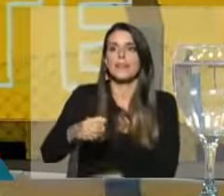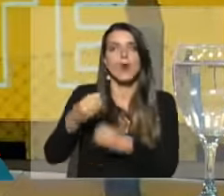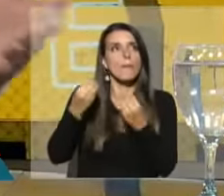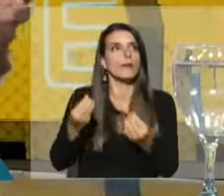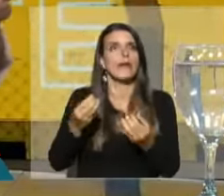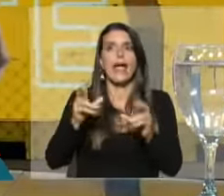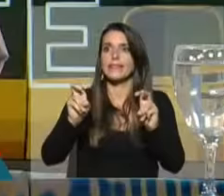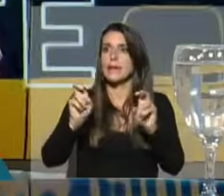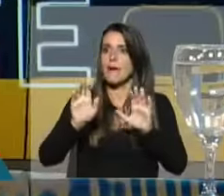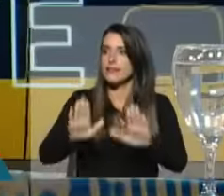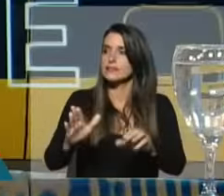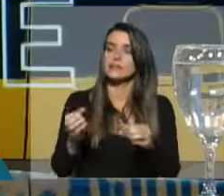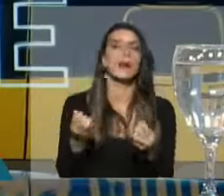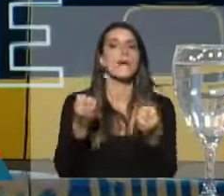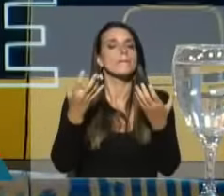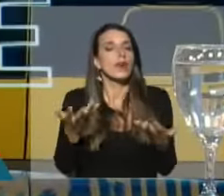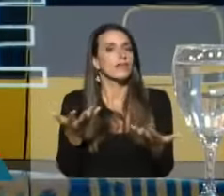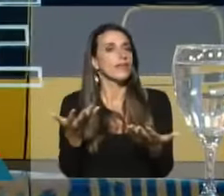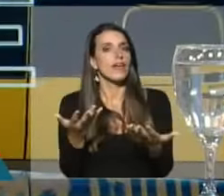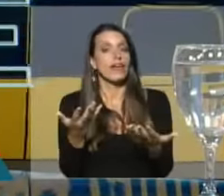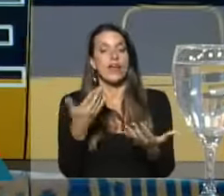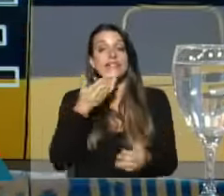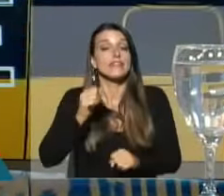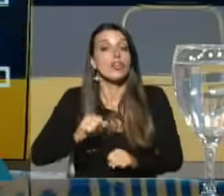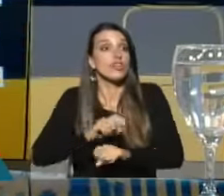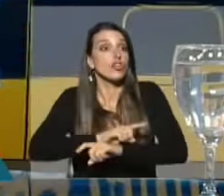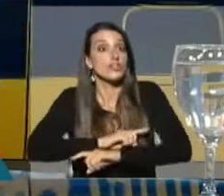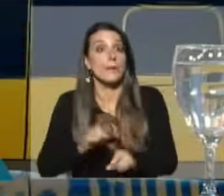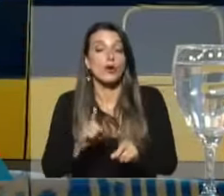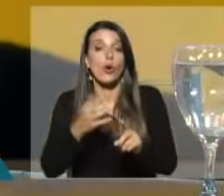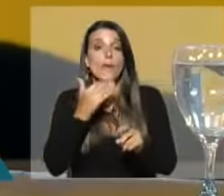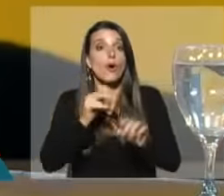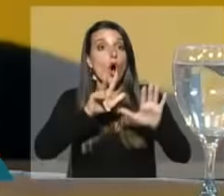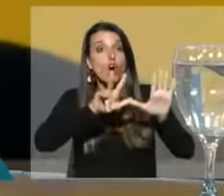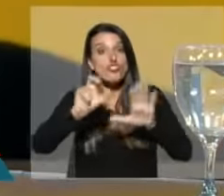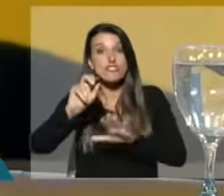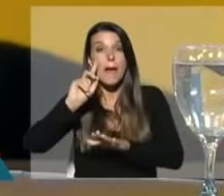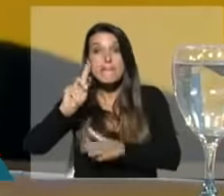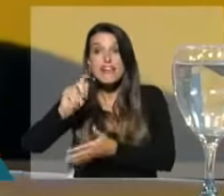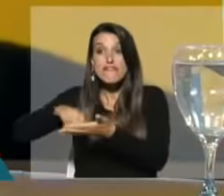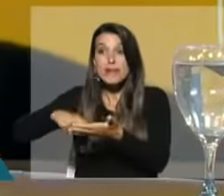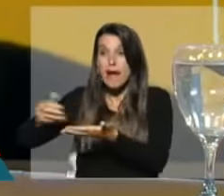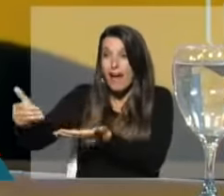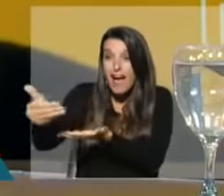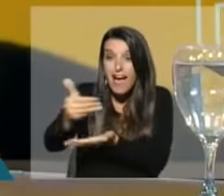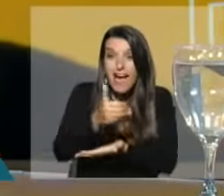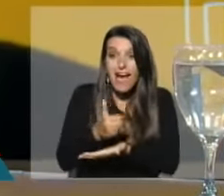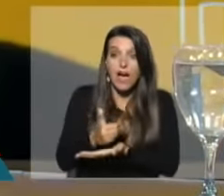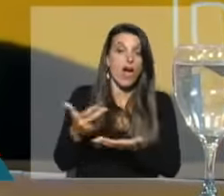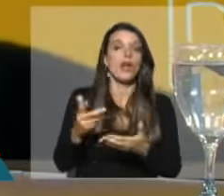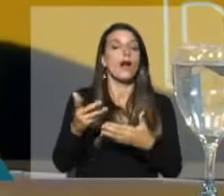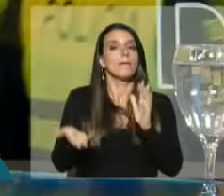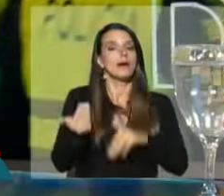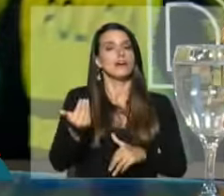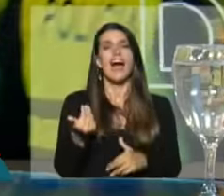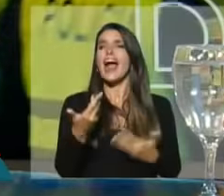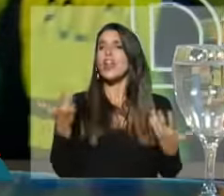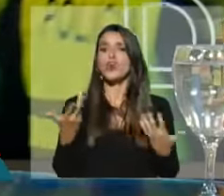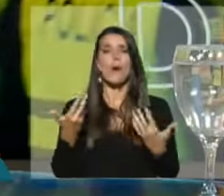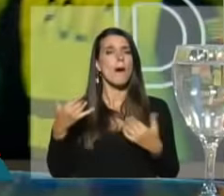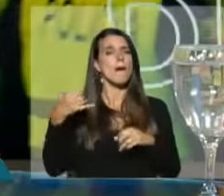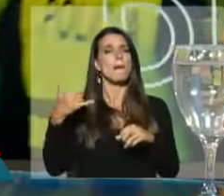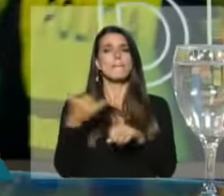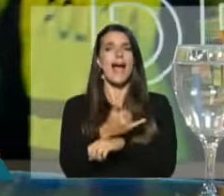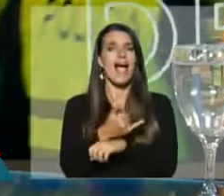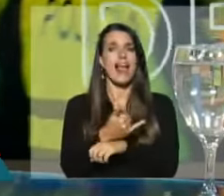en esto, no entiendo por qué hacen esto, y no entiendo, además, después de las 800 mil firmas, no quieren, pero pará, acá hay algo que está mal. No estamos